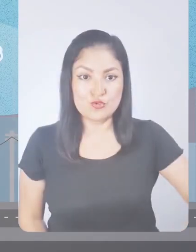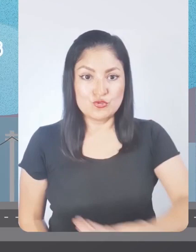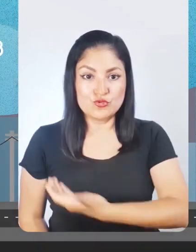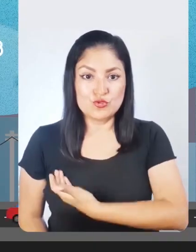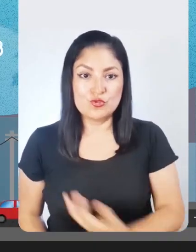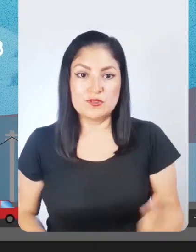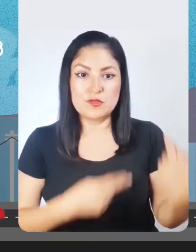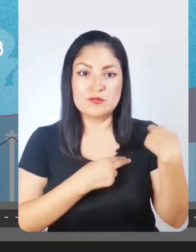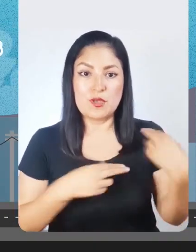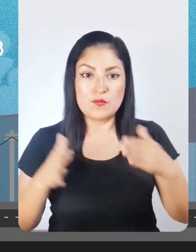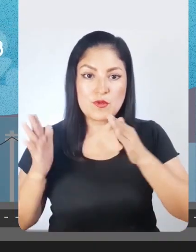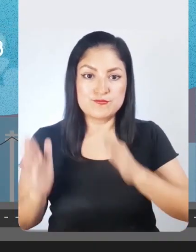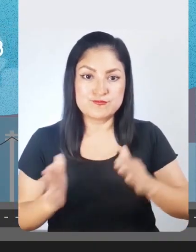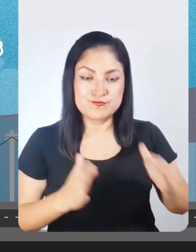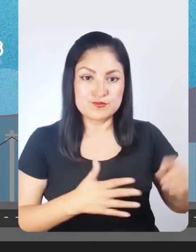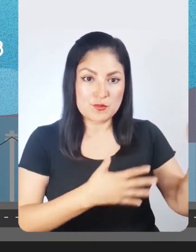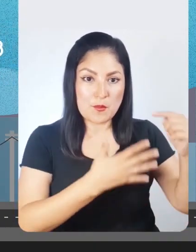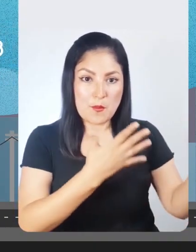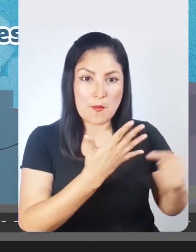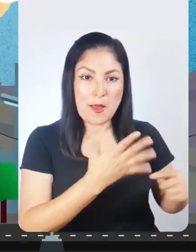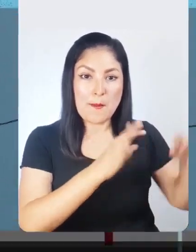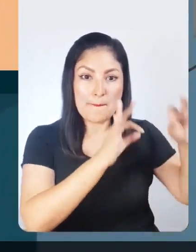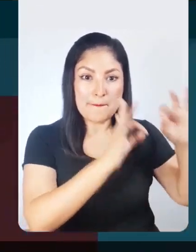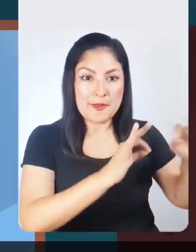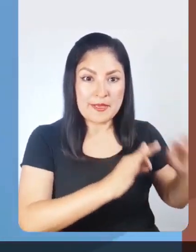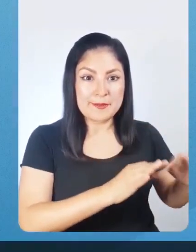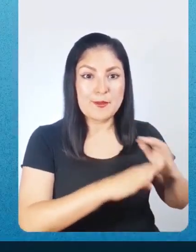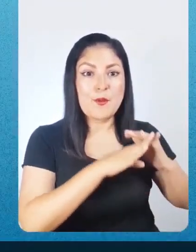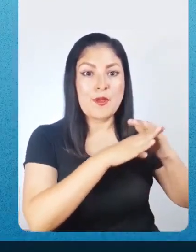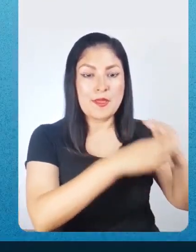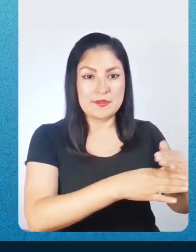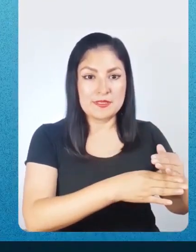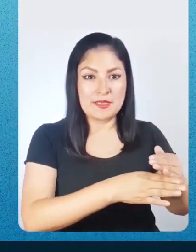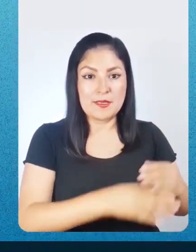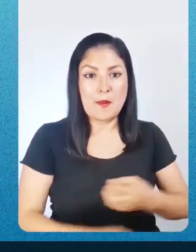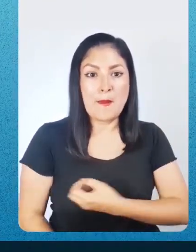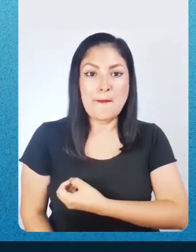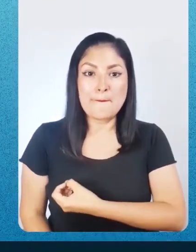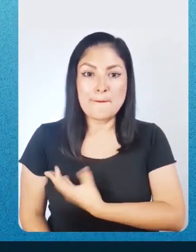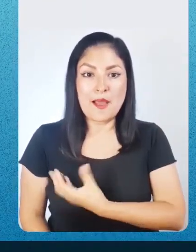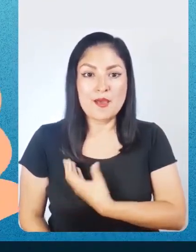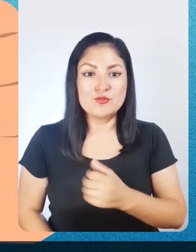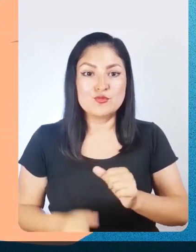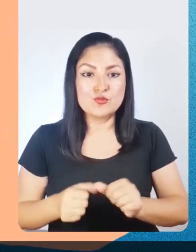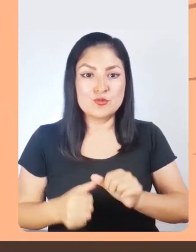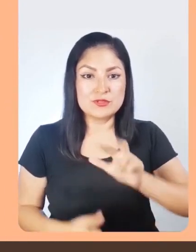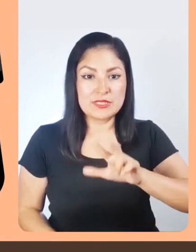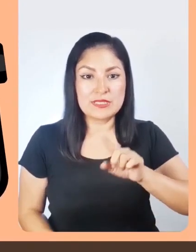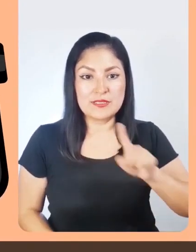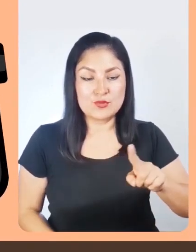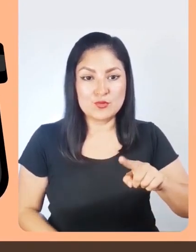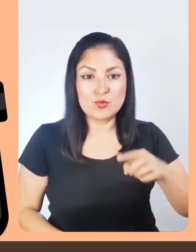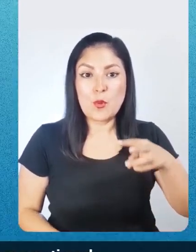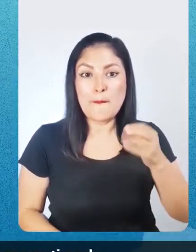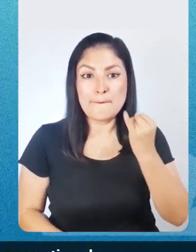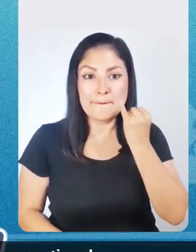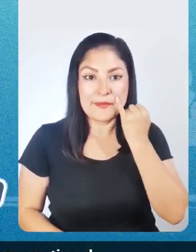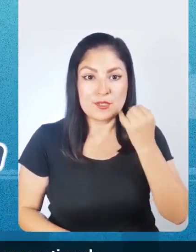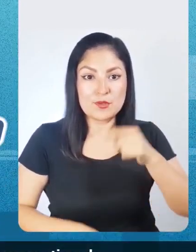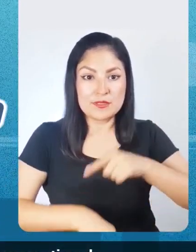Preparados y organizados, evitamos desastres. Este miércoles 31 de mayo, desde las 10 de la mañana,